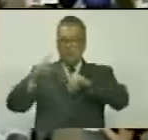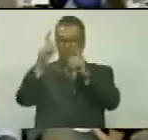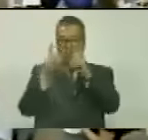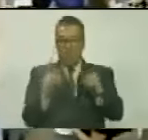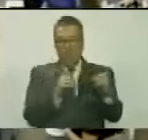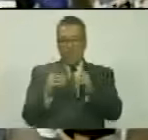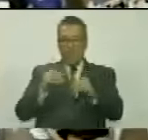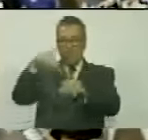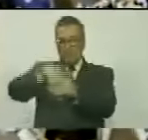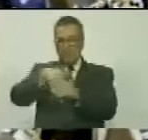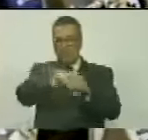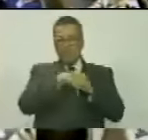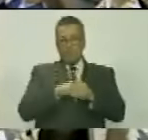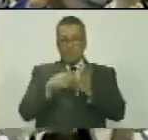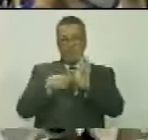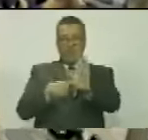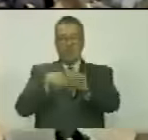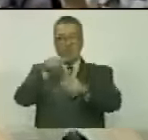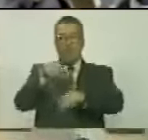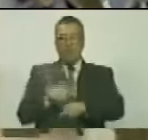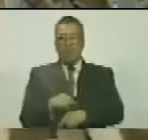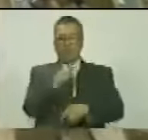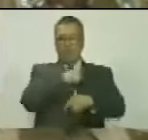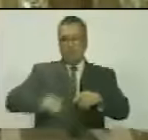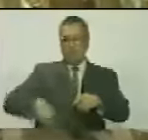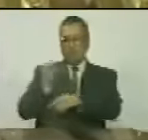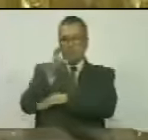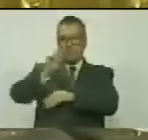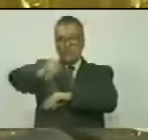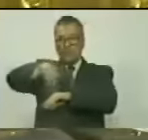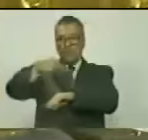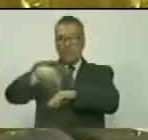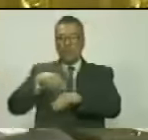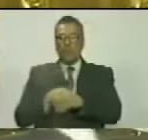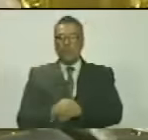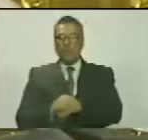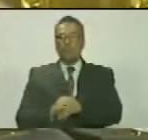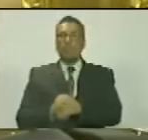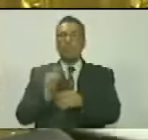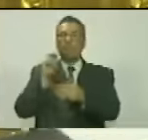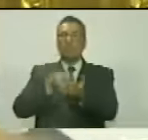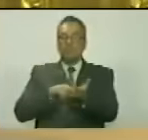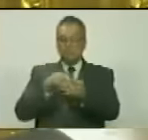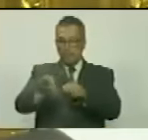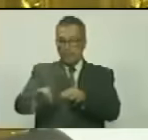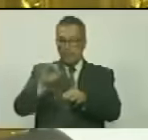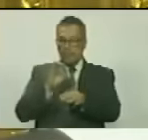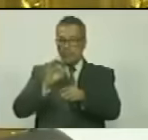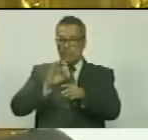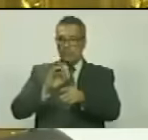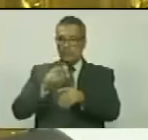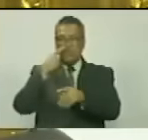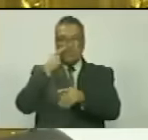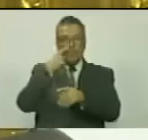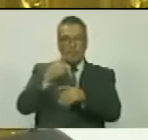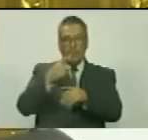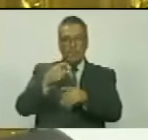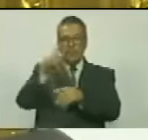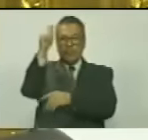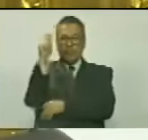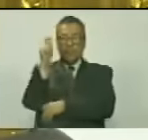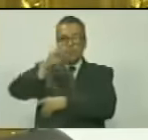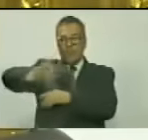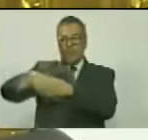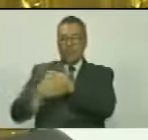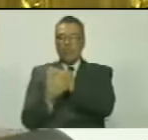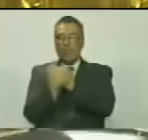debates sometió a votación las propuestas para presidente de la Asamblea Nacional, resultando electo por mayoría evidente el diputado